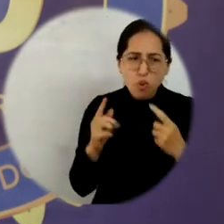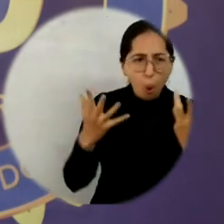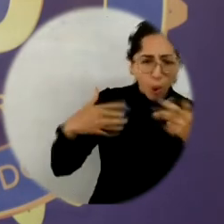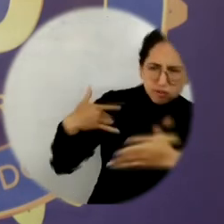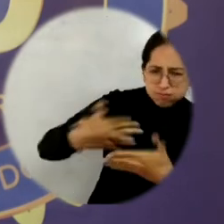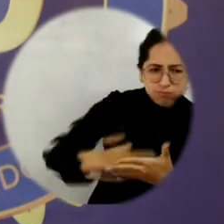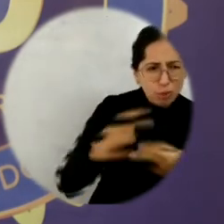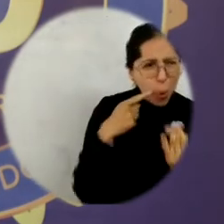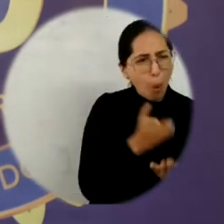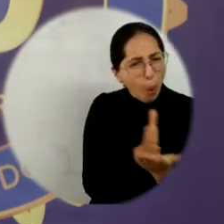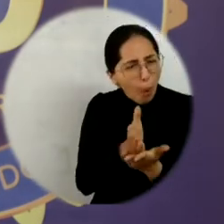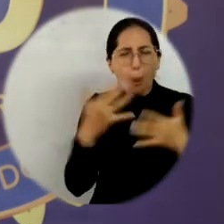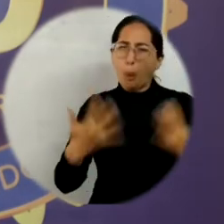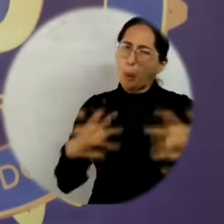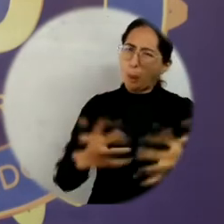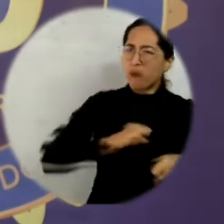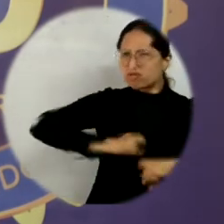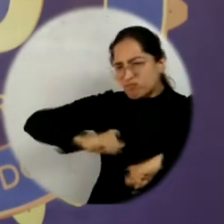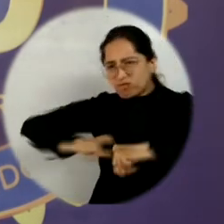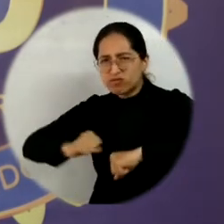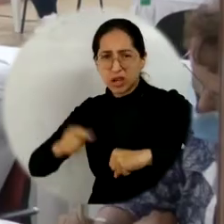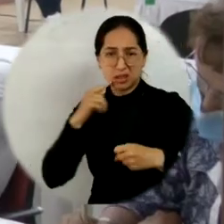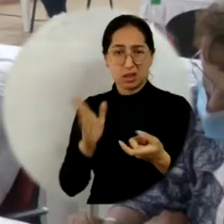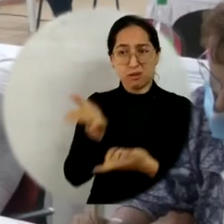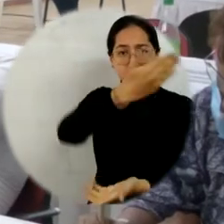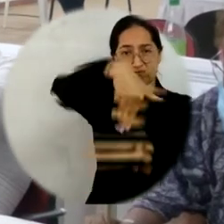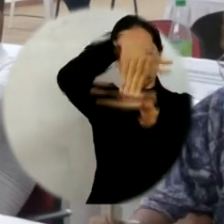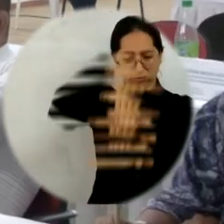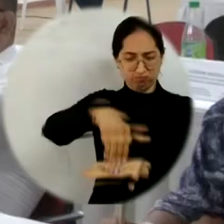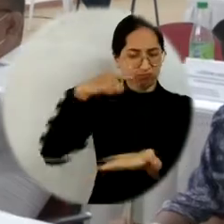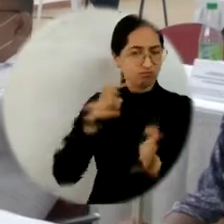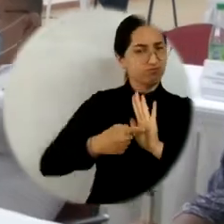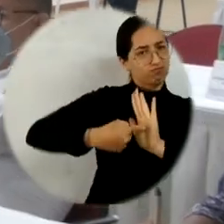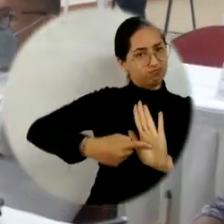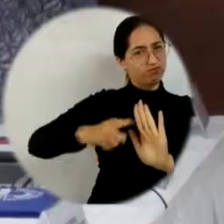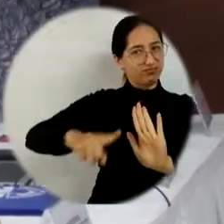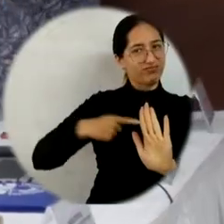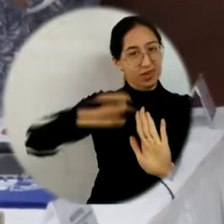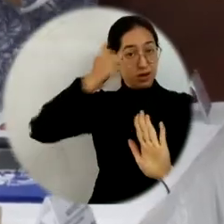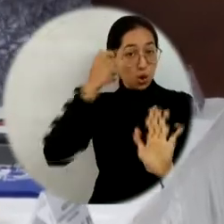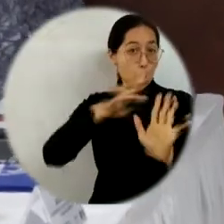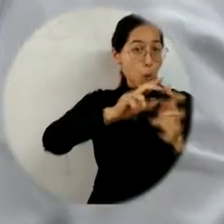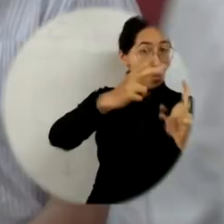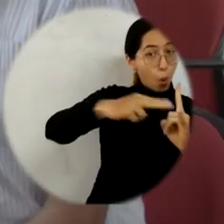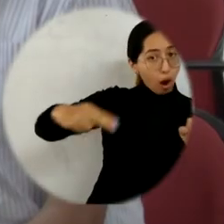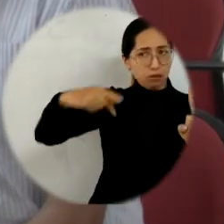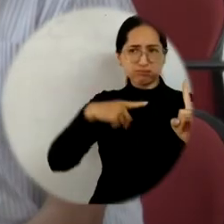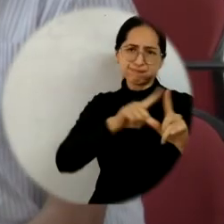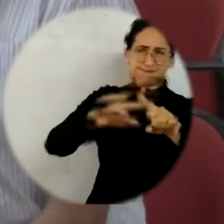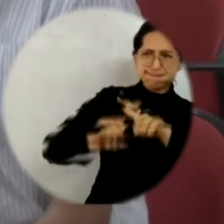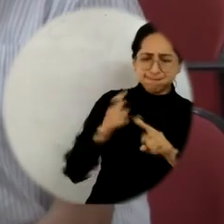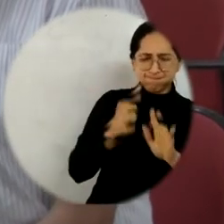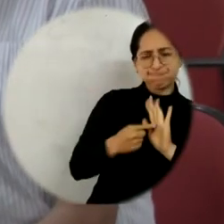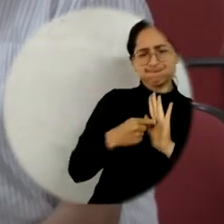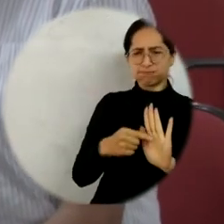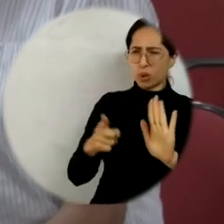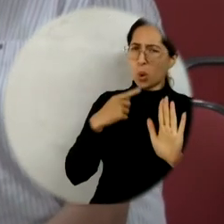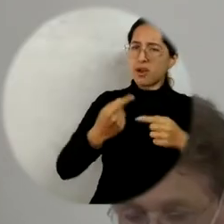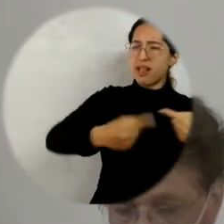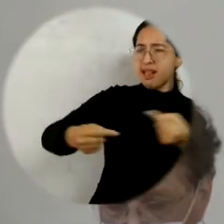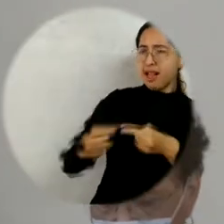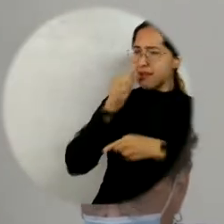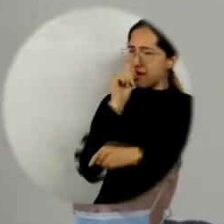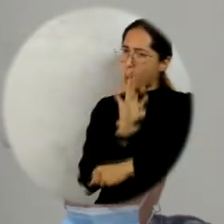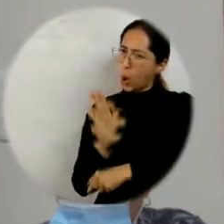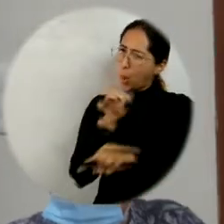sigue siendo una institución creciente, importante. La reunión demostró que la confianza y el posicionamiento que ha logrado Unimactalena en 60 años la